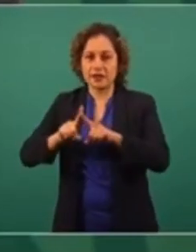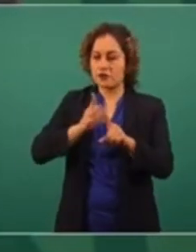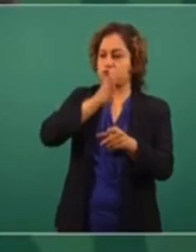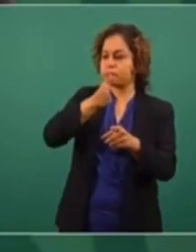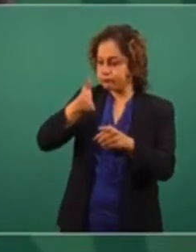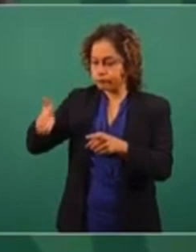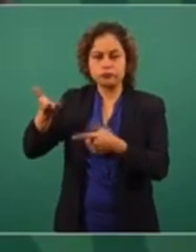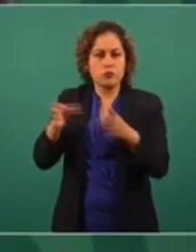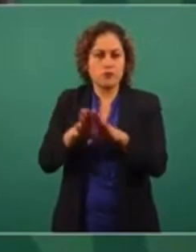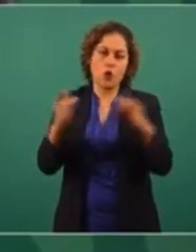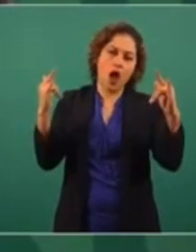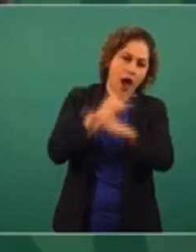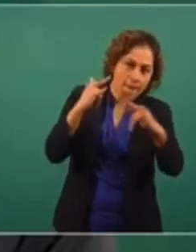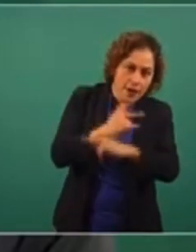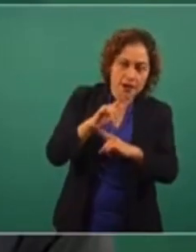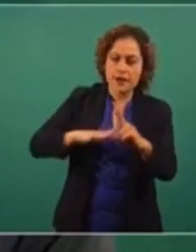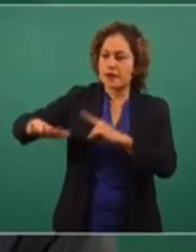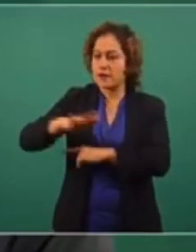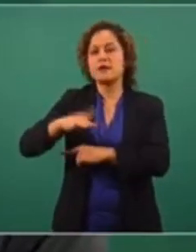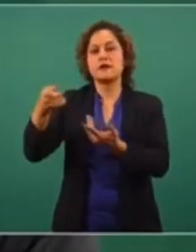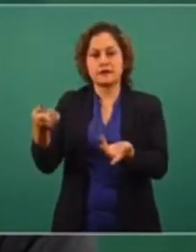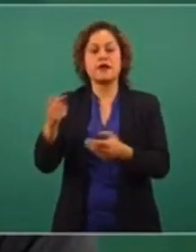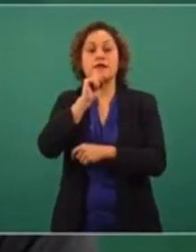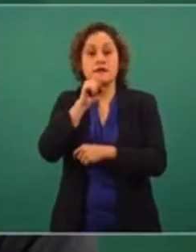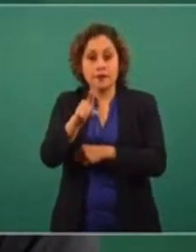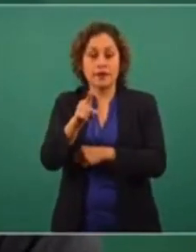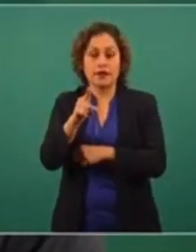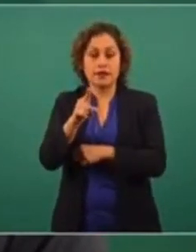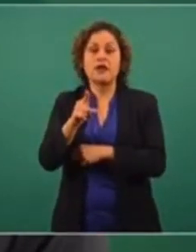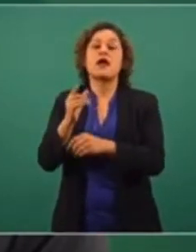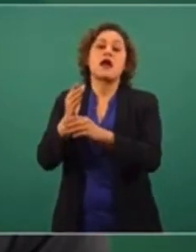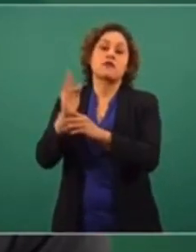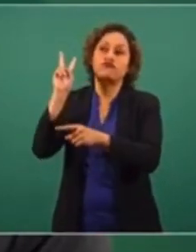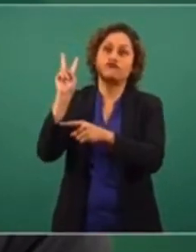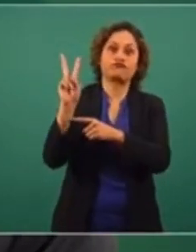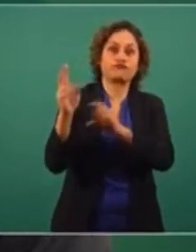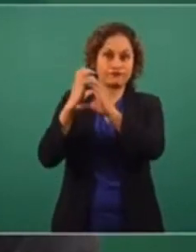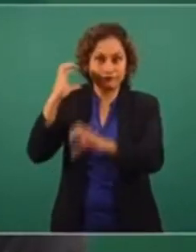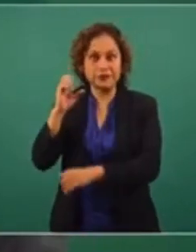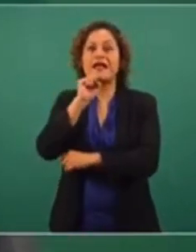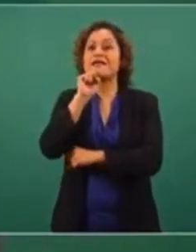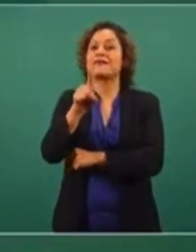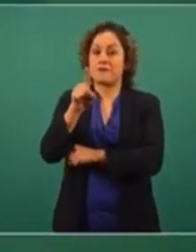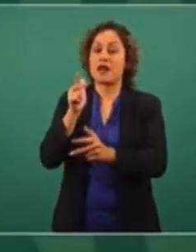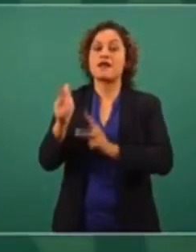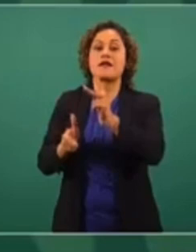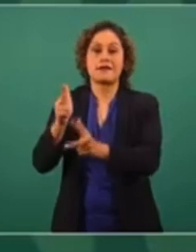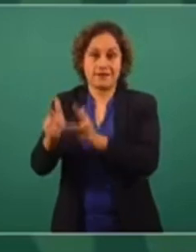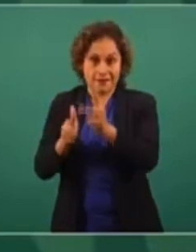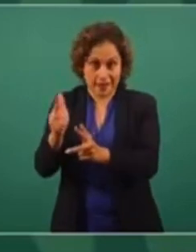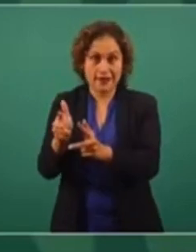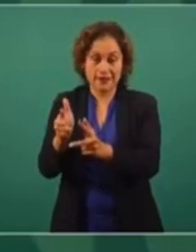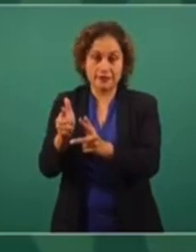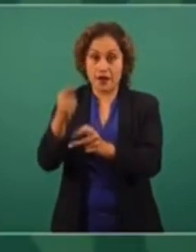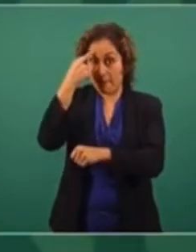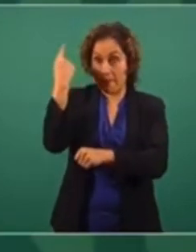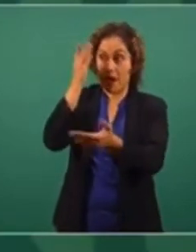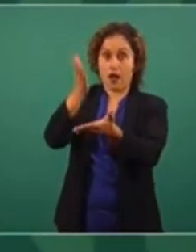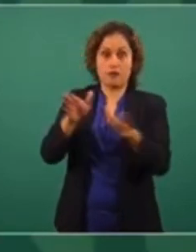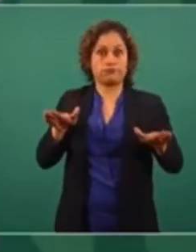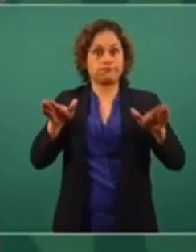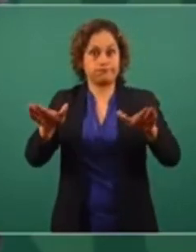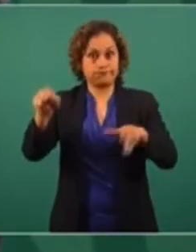esto es avenidas, trolebus, tren, vamos a poder llegar al aeropuerto,